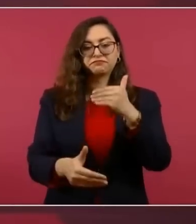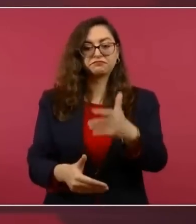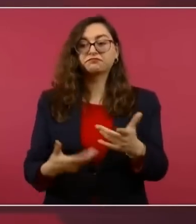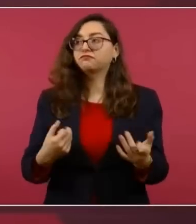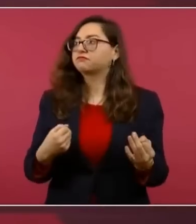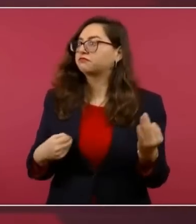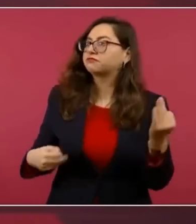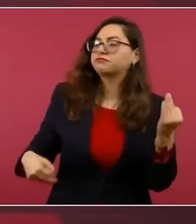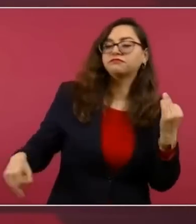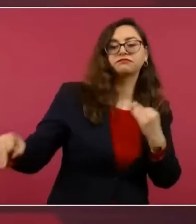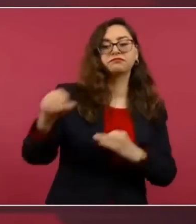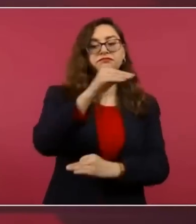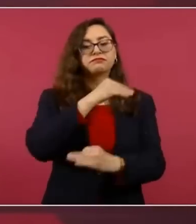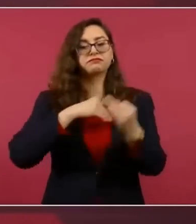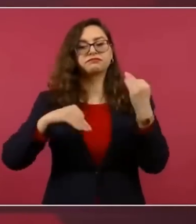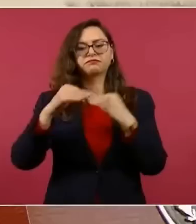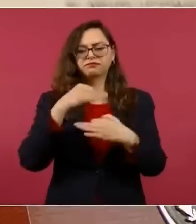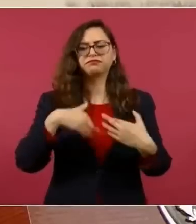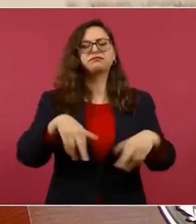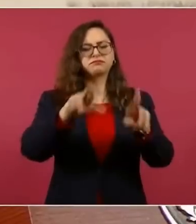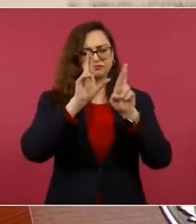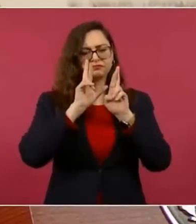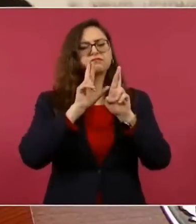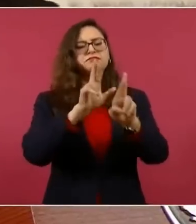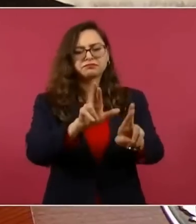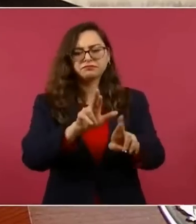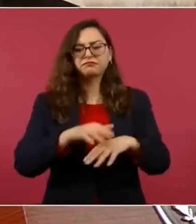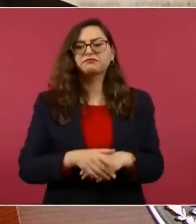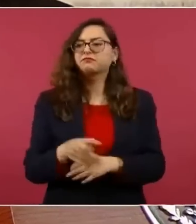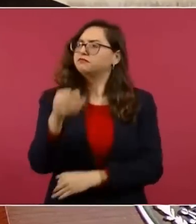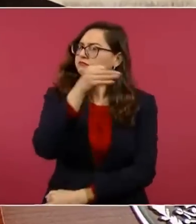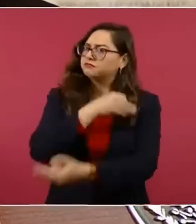todos, escuchando a todos,